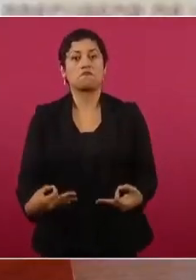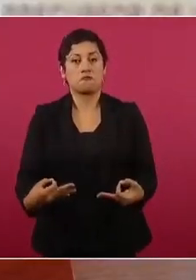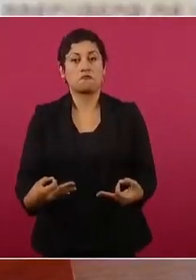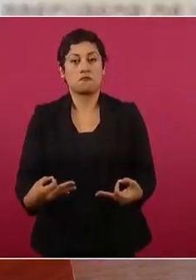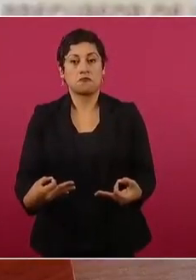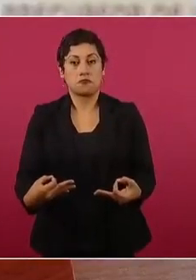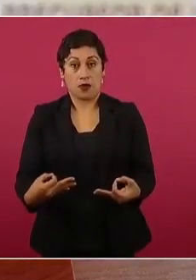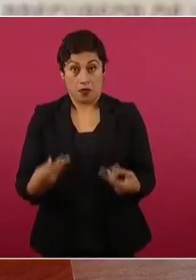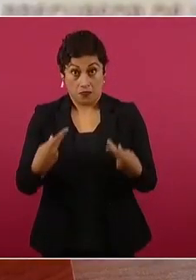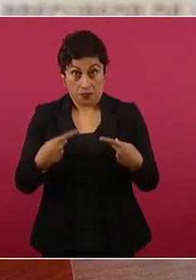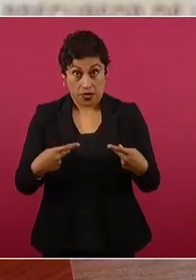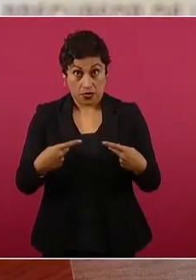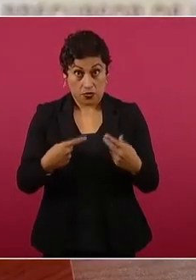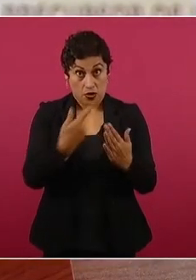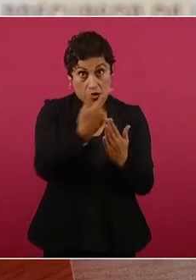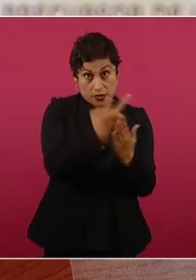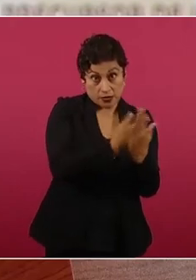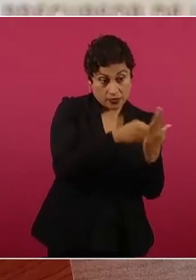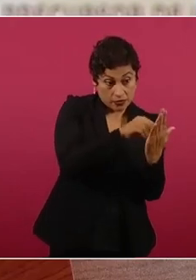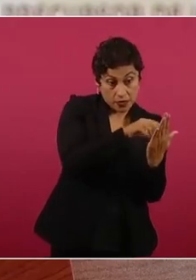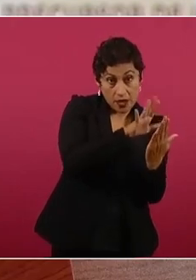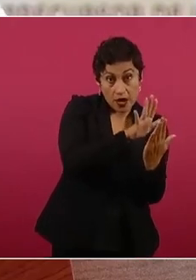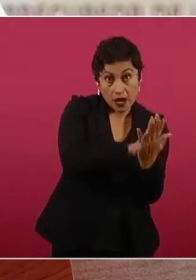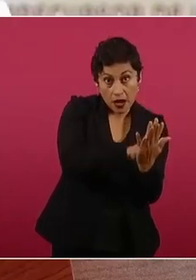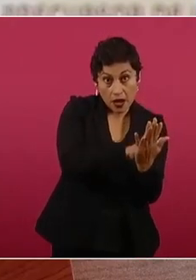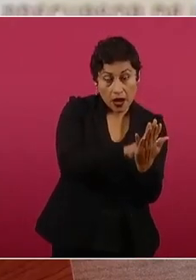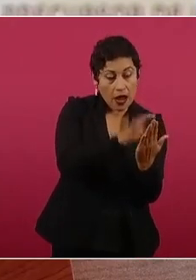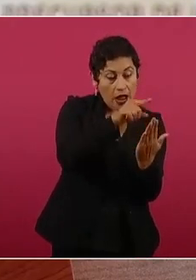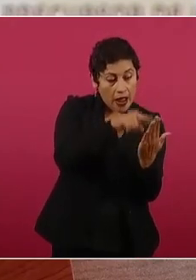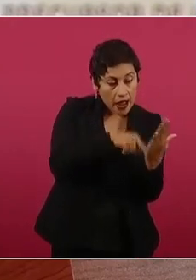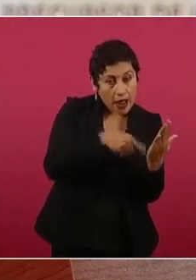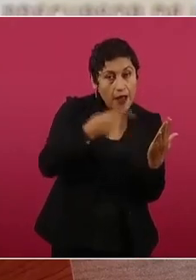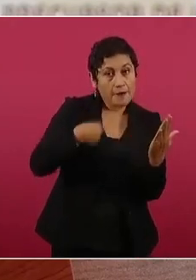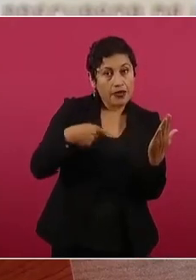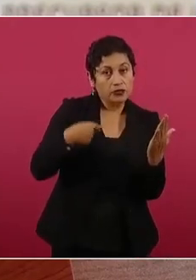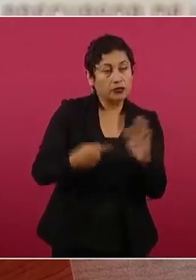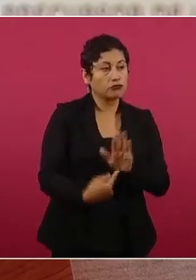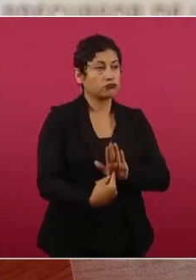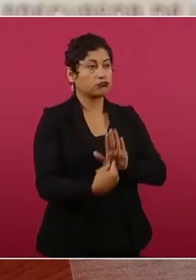que van a participar, que no son manipulables